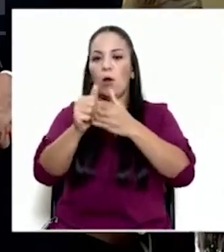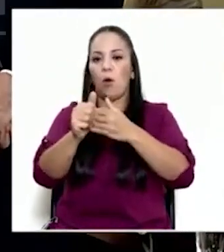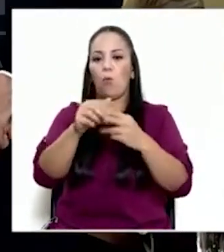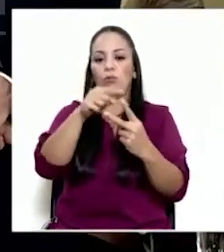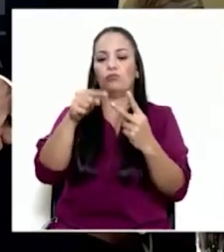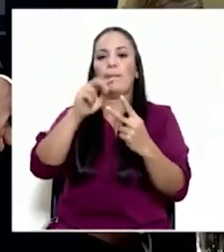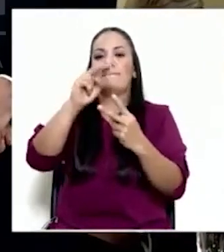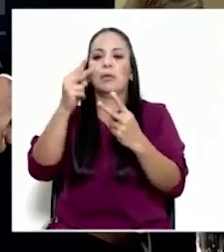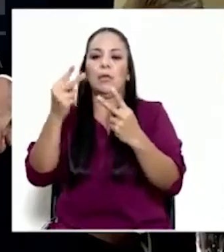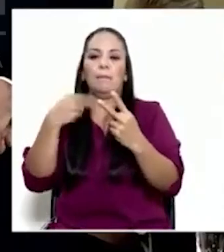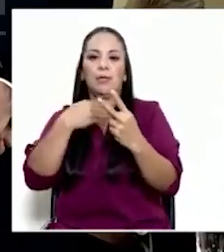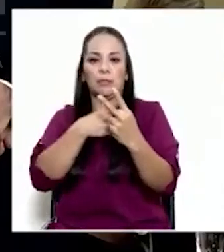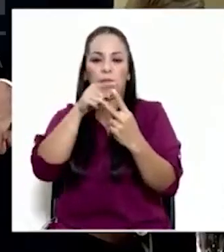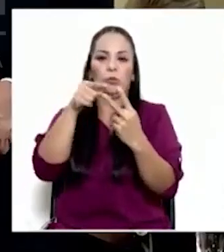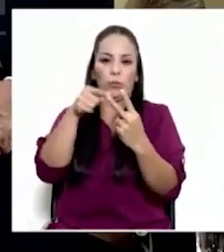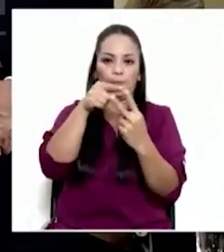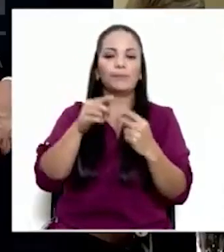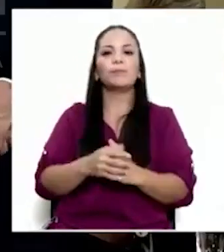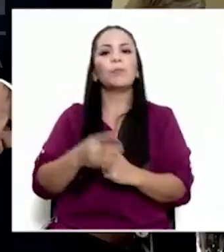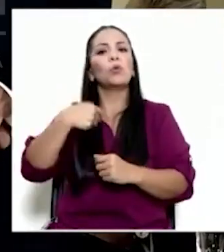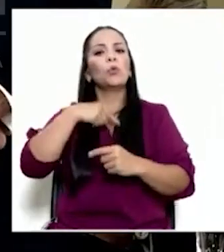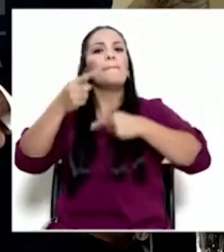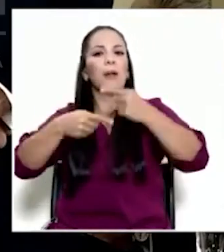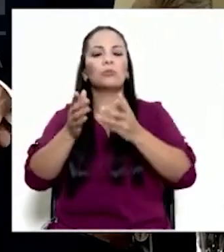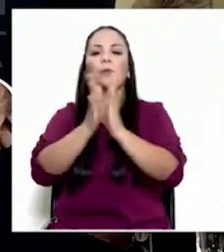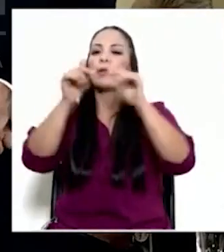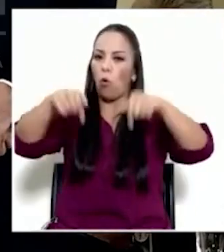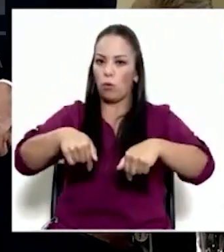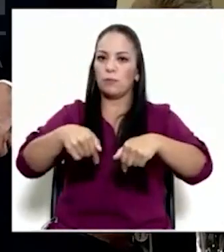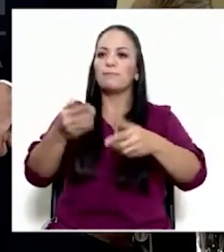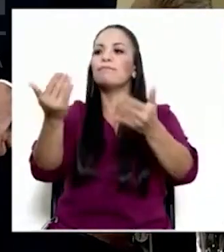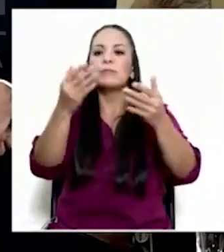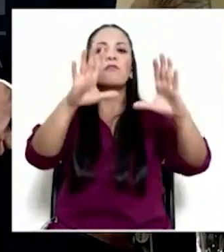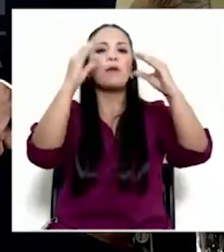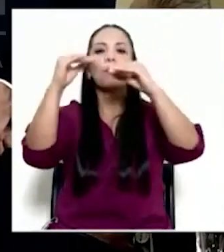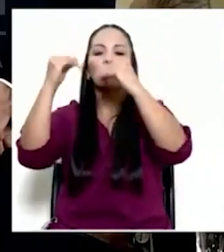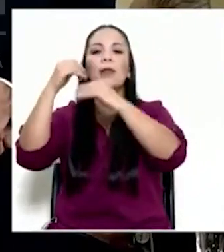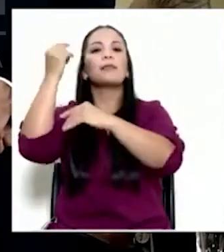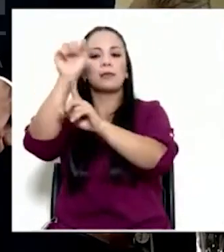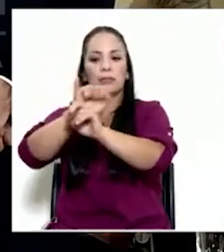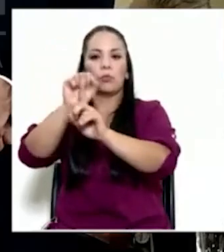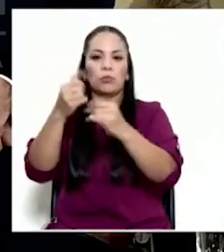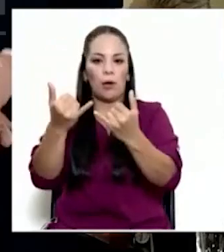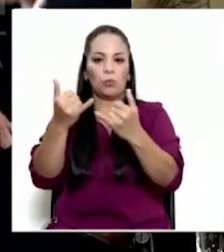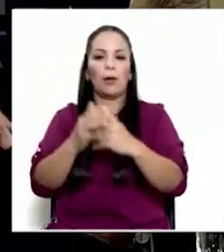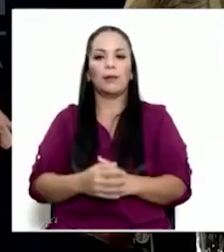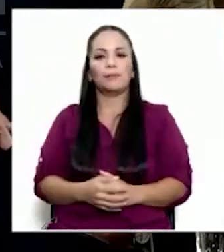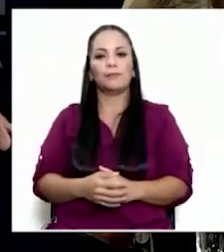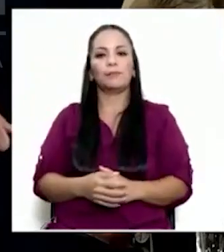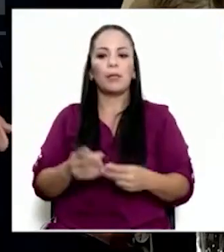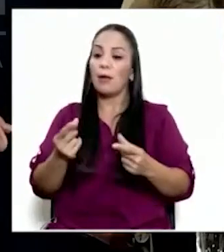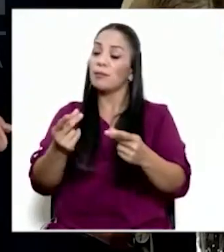ambas carteras y vamos a pedir hoy mismo un reporte del Estado actual y